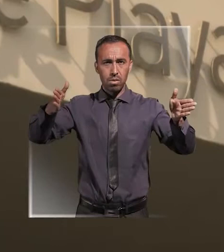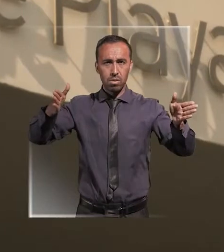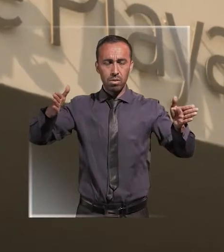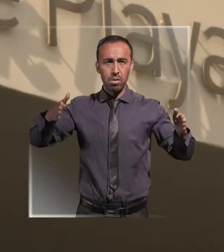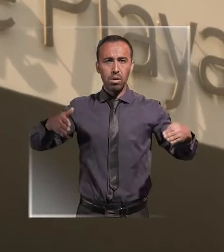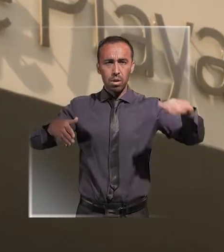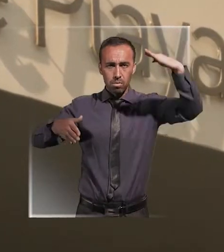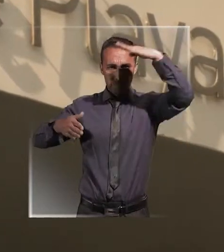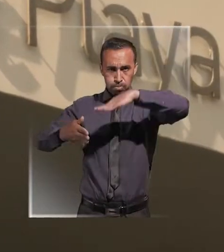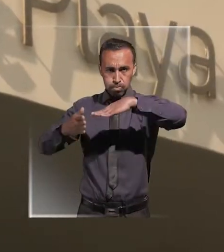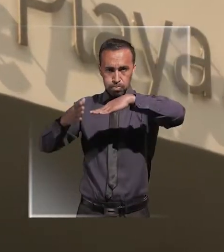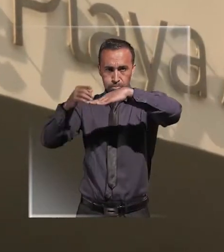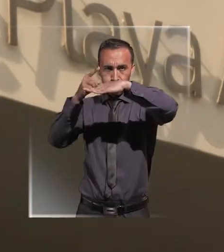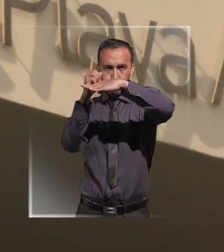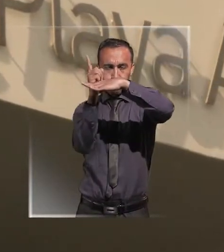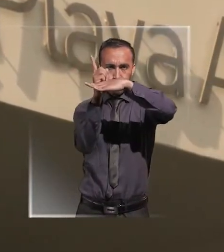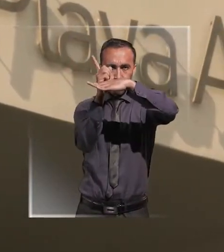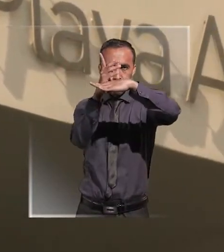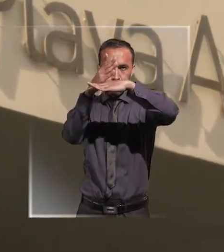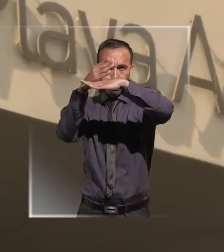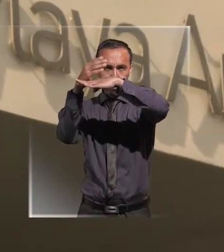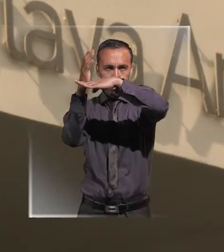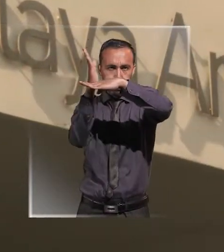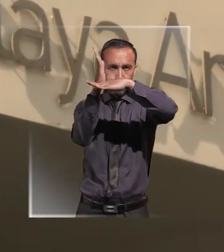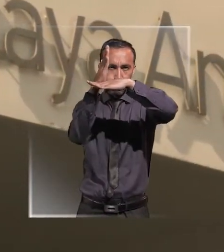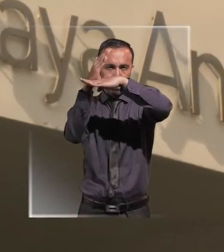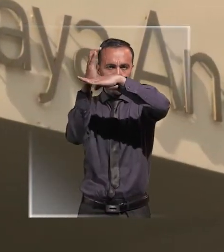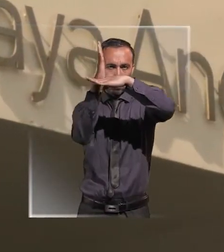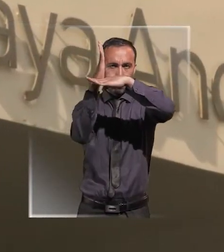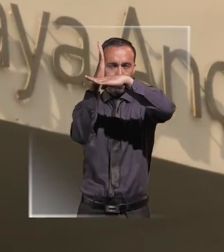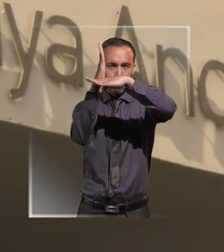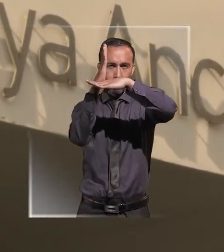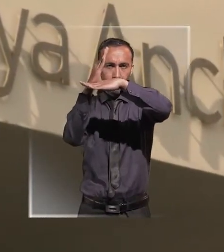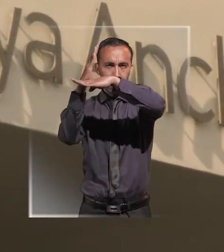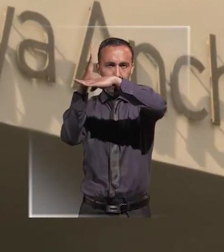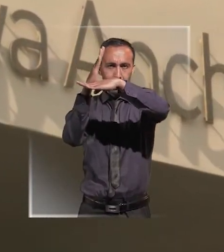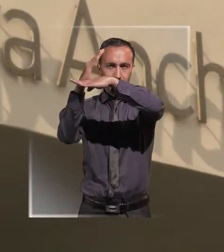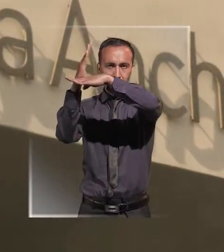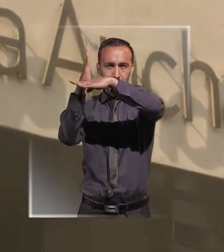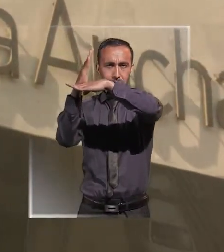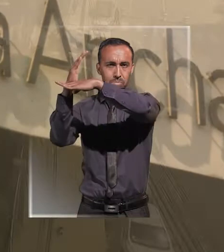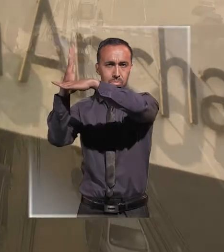Señor Patricio Sanfueza